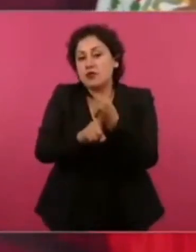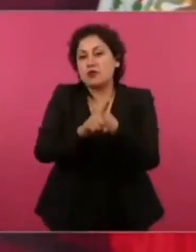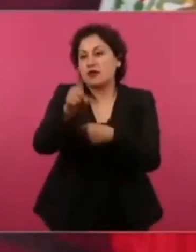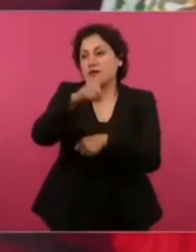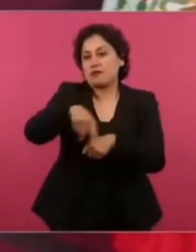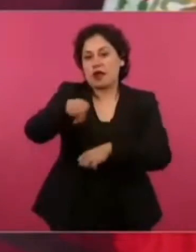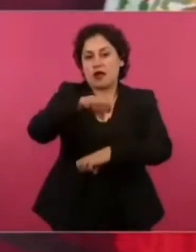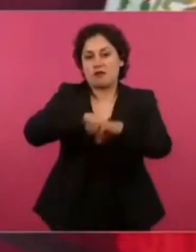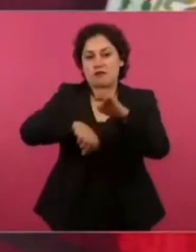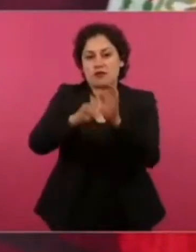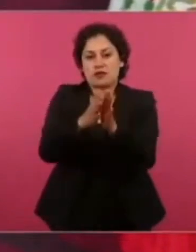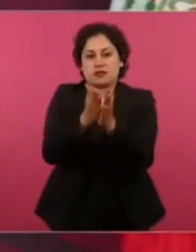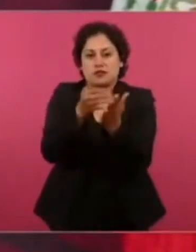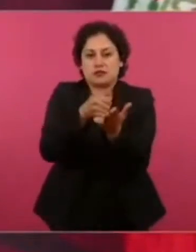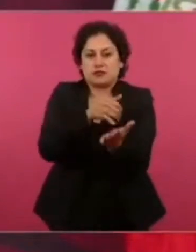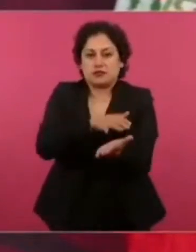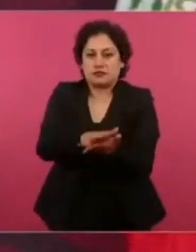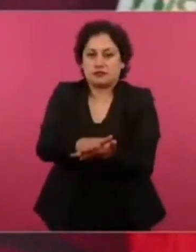grandes empresas